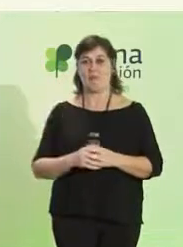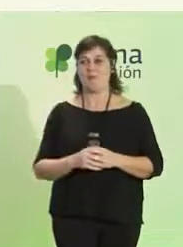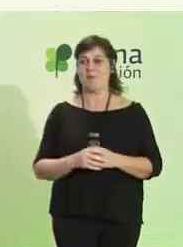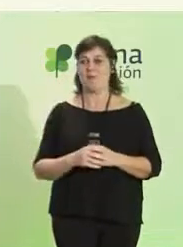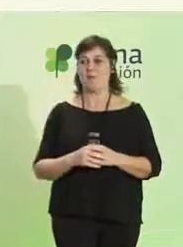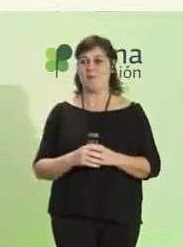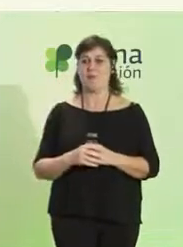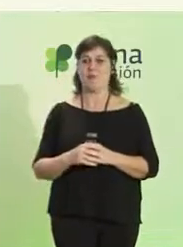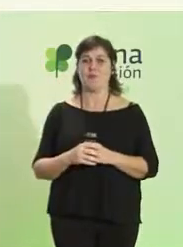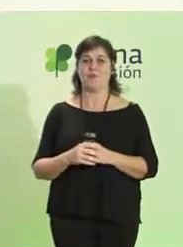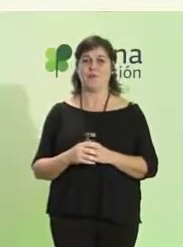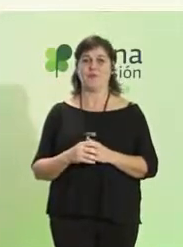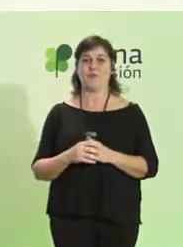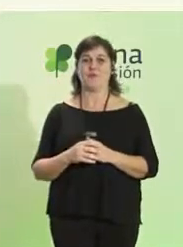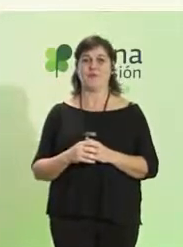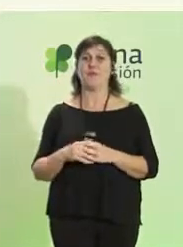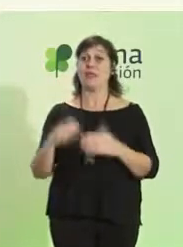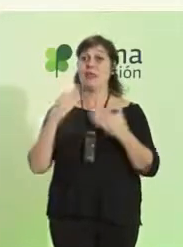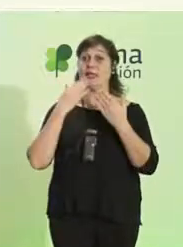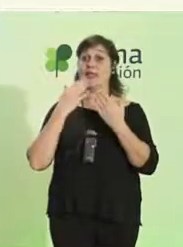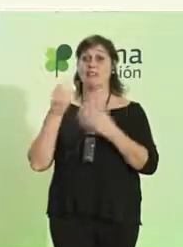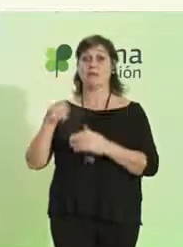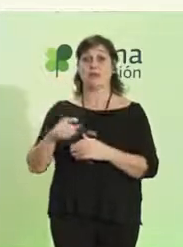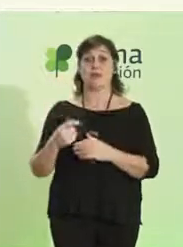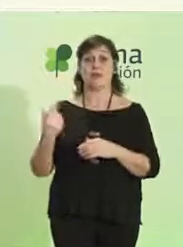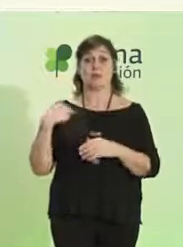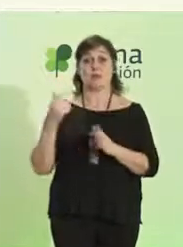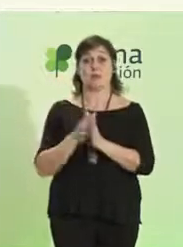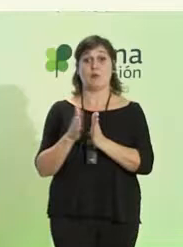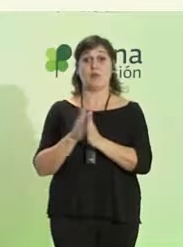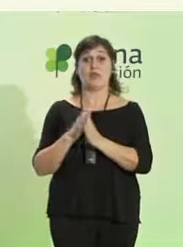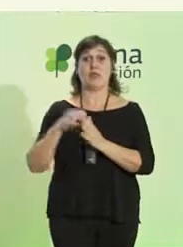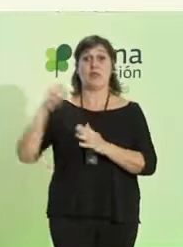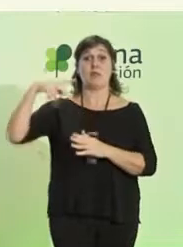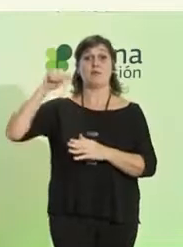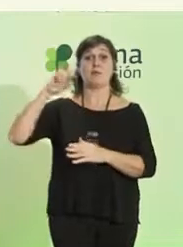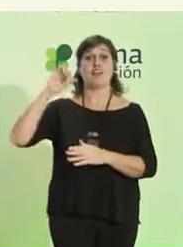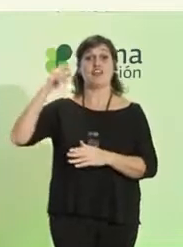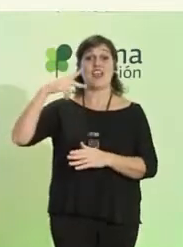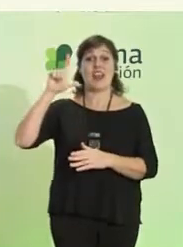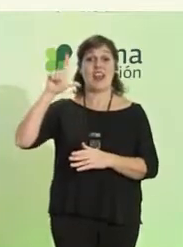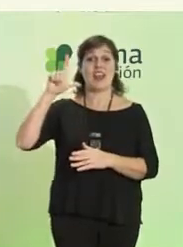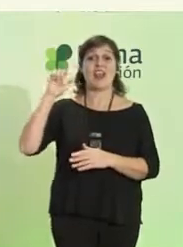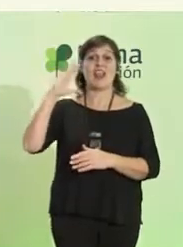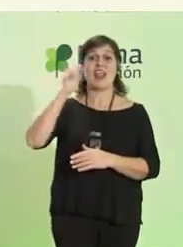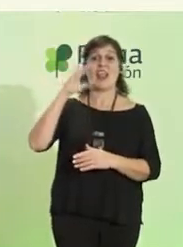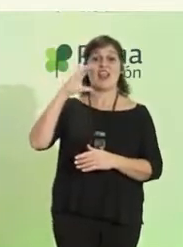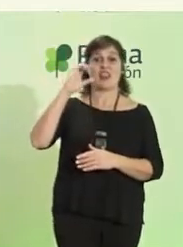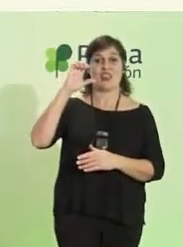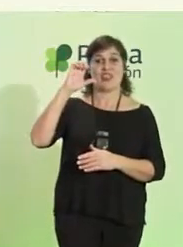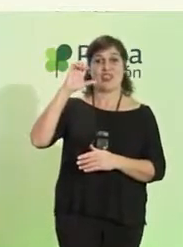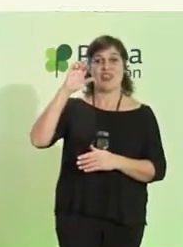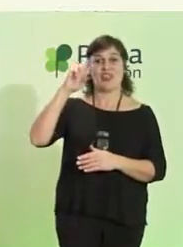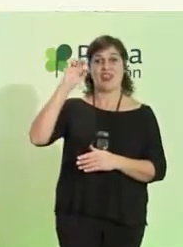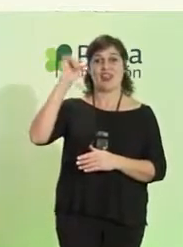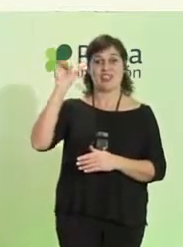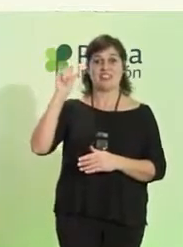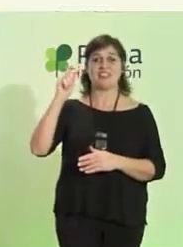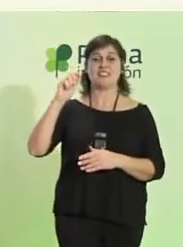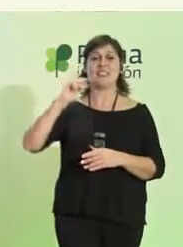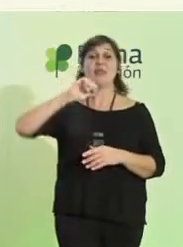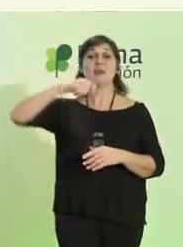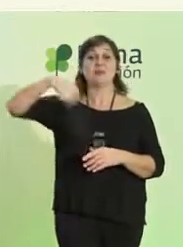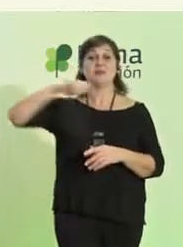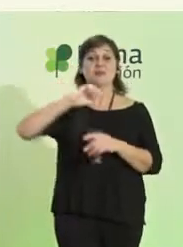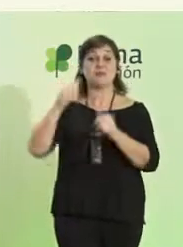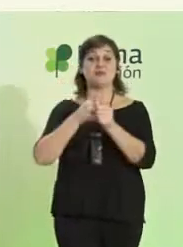Y, por supuesto, toda mi gratitud a mi compañera Maribel Cáceres, vicepresidenta de nuestra CONFE, a la